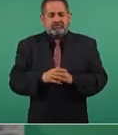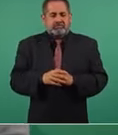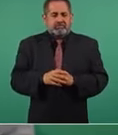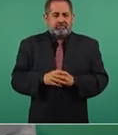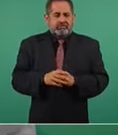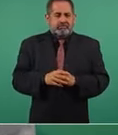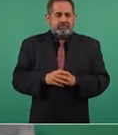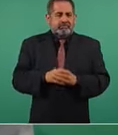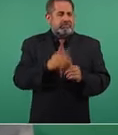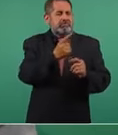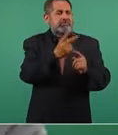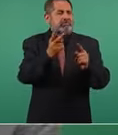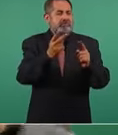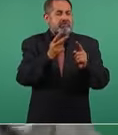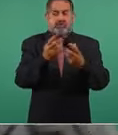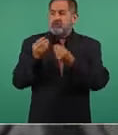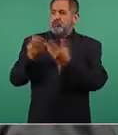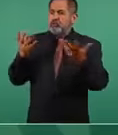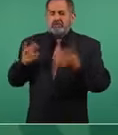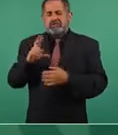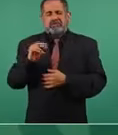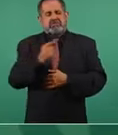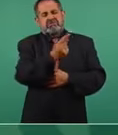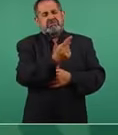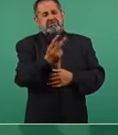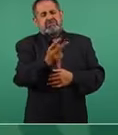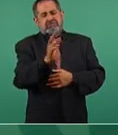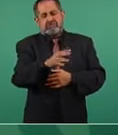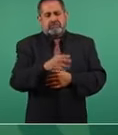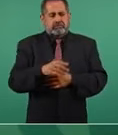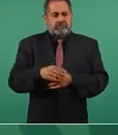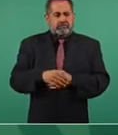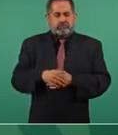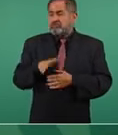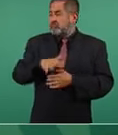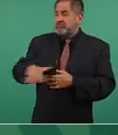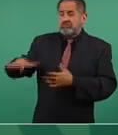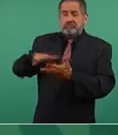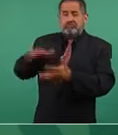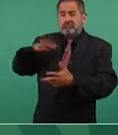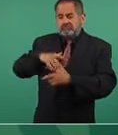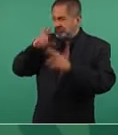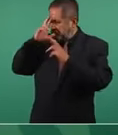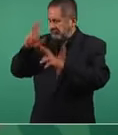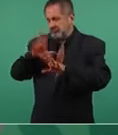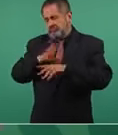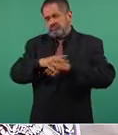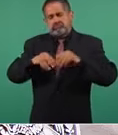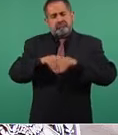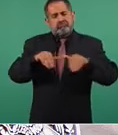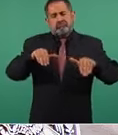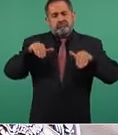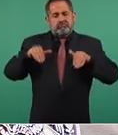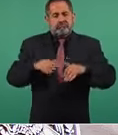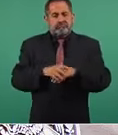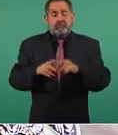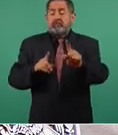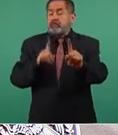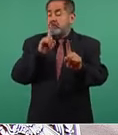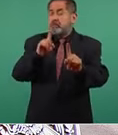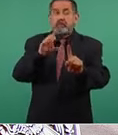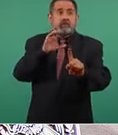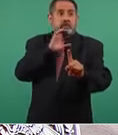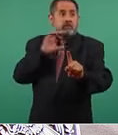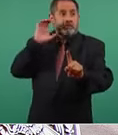golondrinas más en verano, fueron respetuosos en la jerarquía, un cardenal fue,